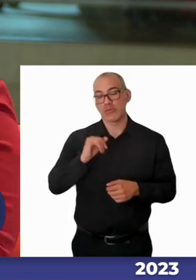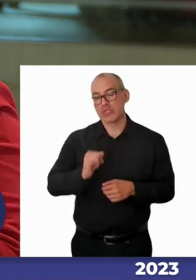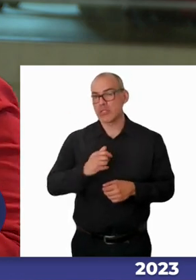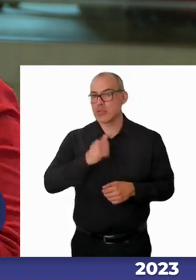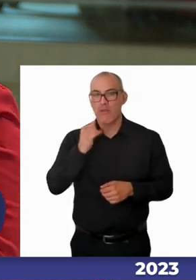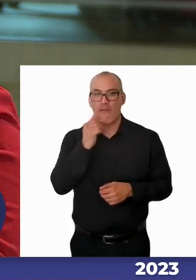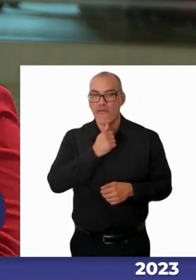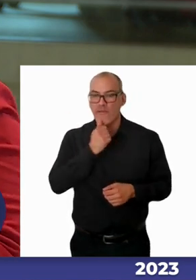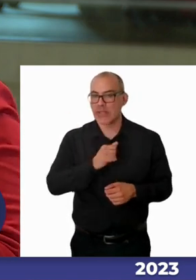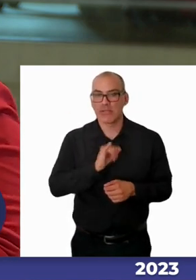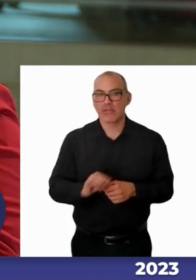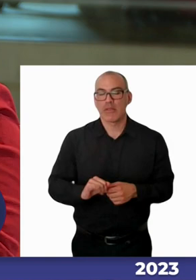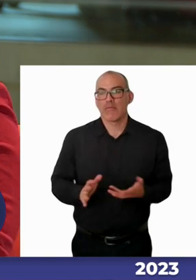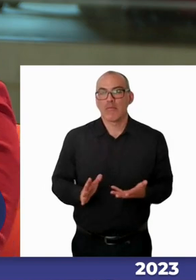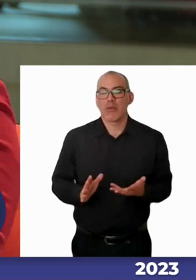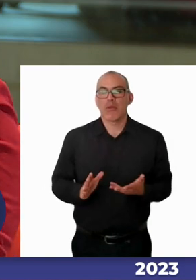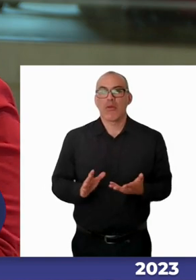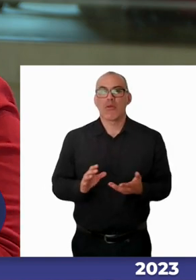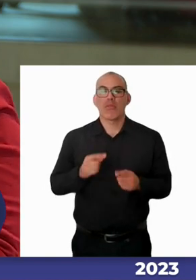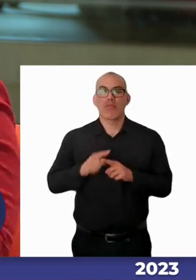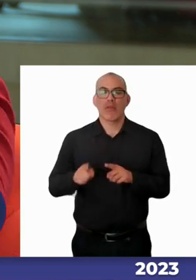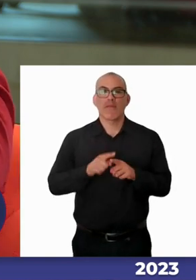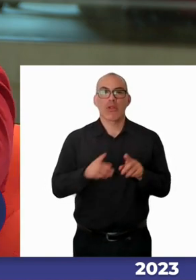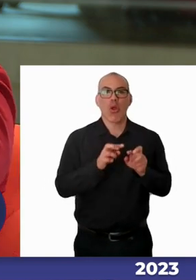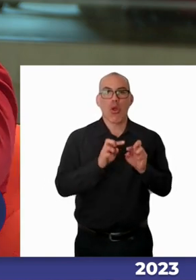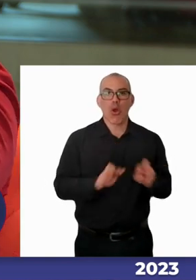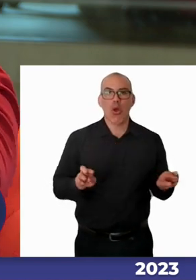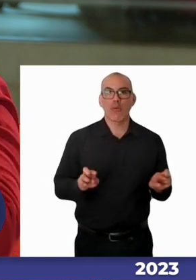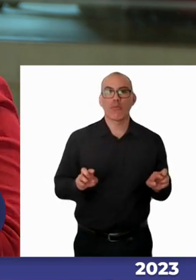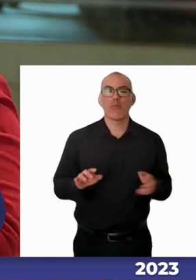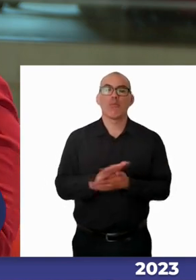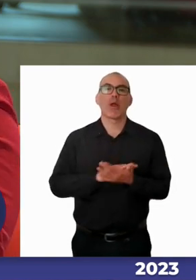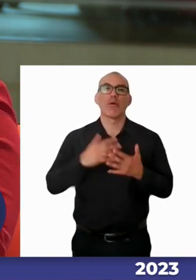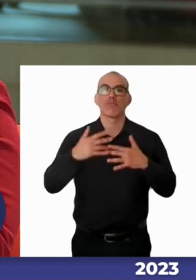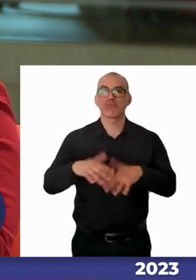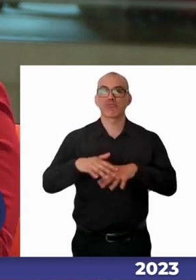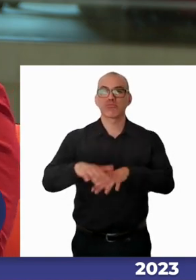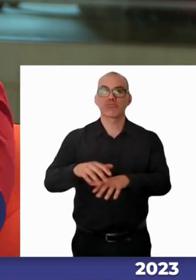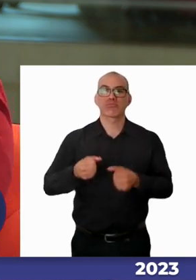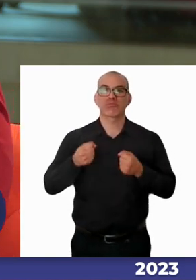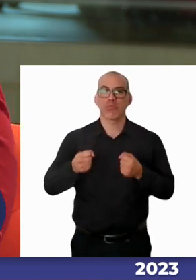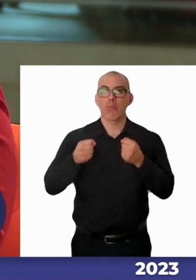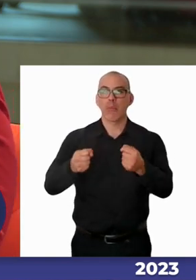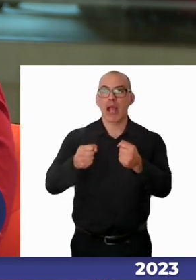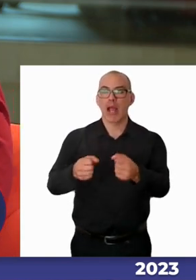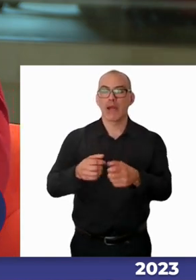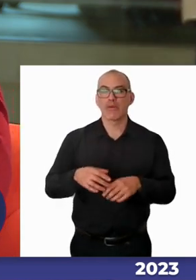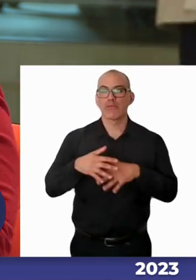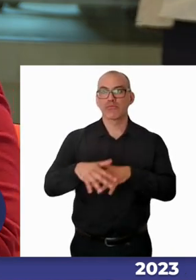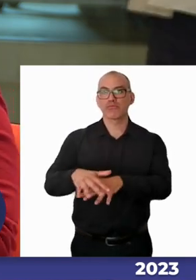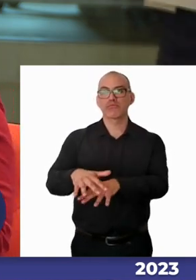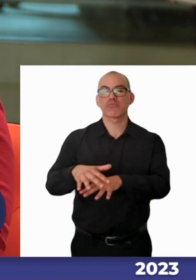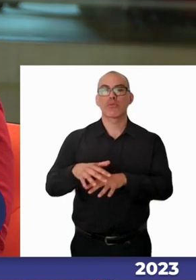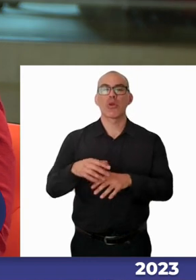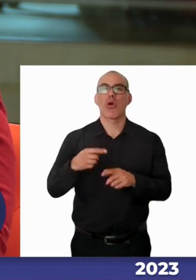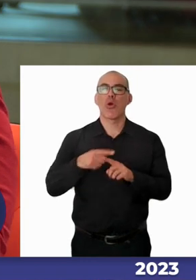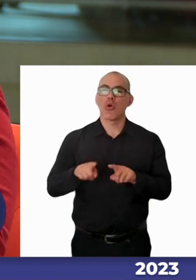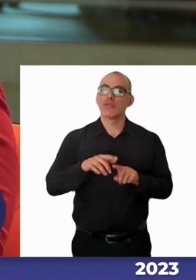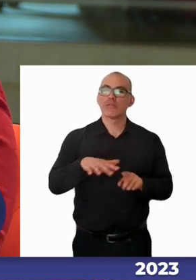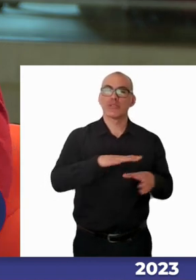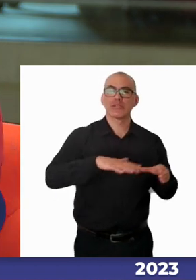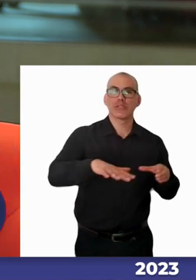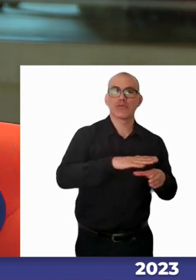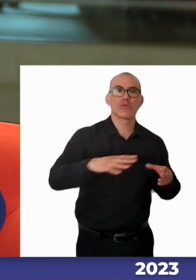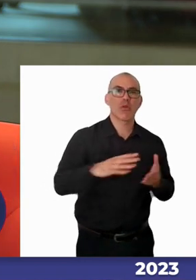distintas instancias como paros nos han ido llevando a otras situaciones como por ejemplo hemos